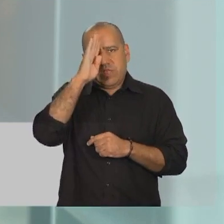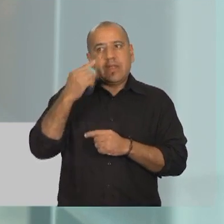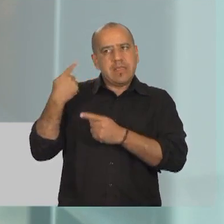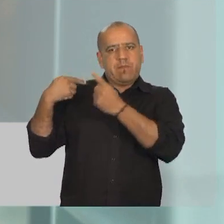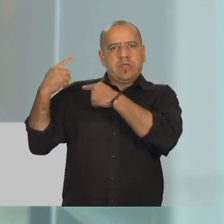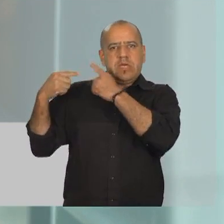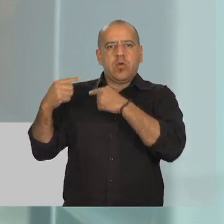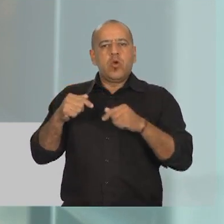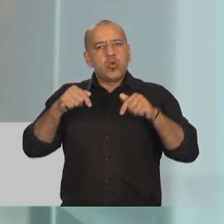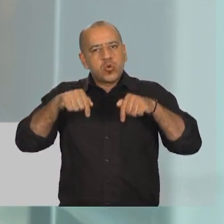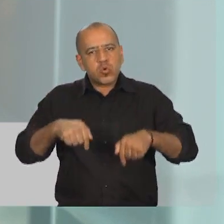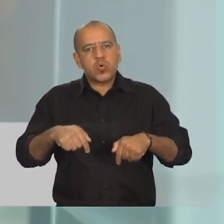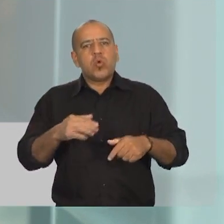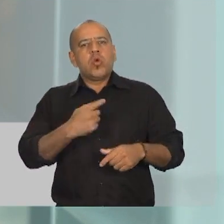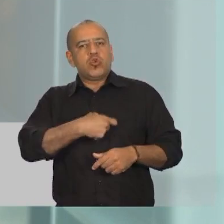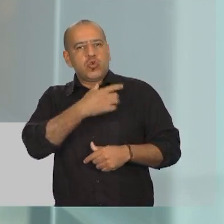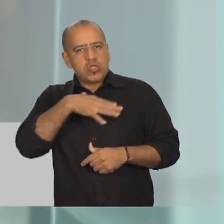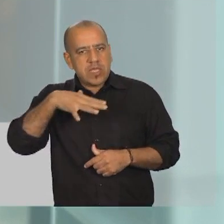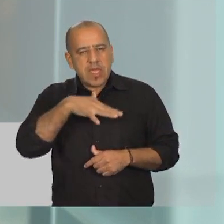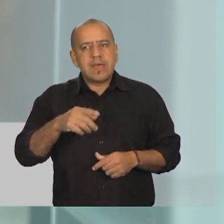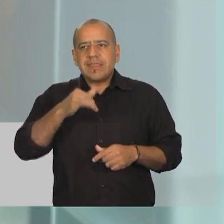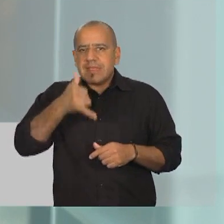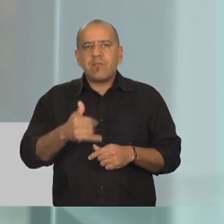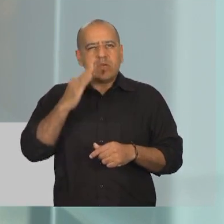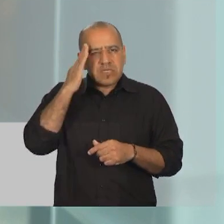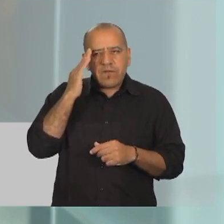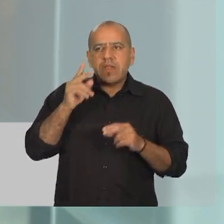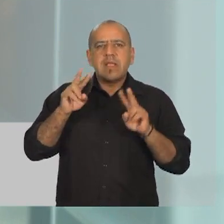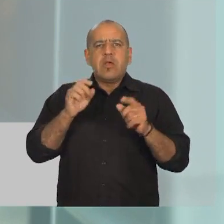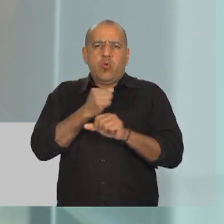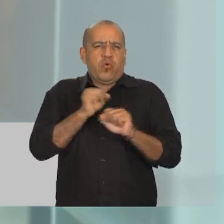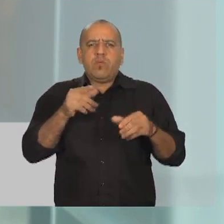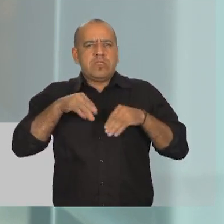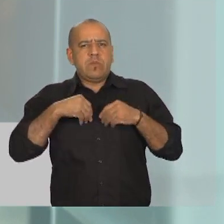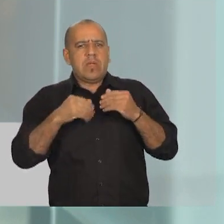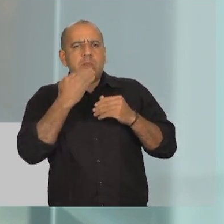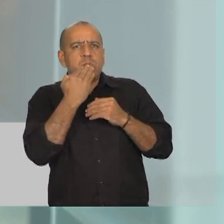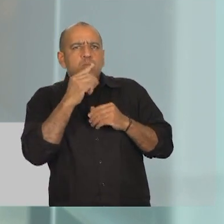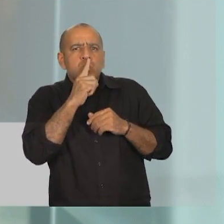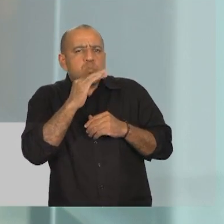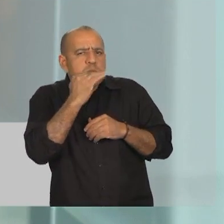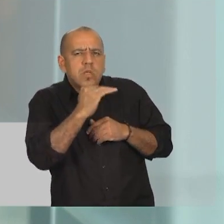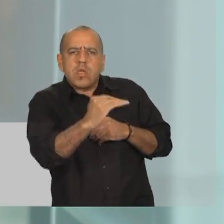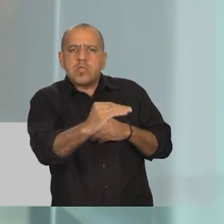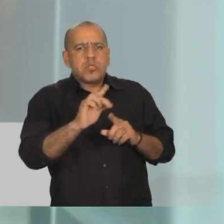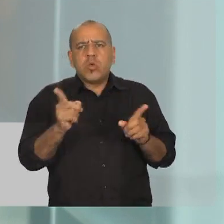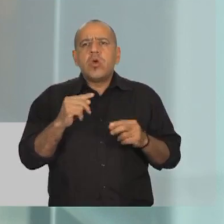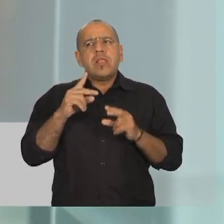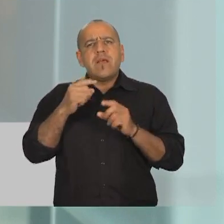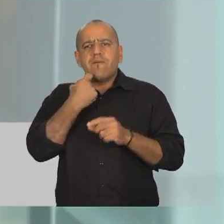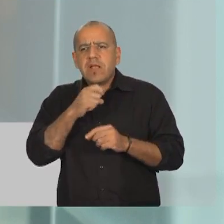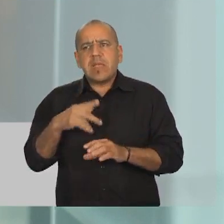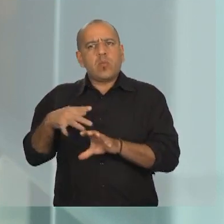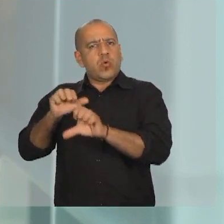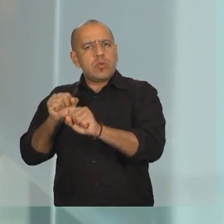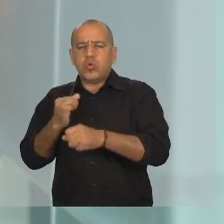sociedad no podemos avalar la indiferencia, la prescindencia, el silencio, la mentira, la falta de compromiso.